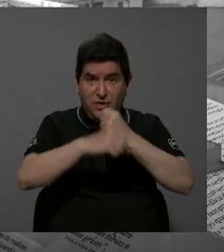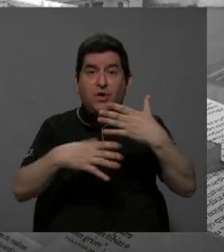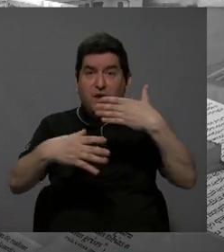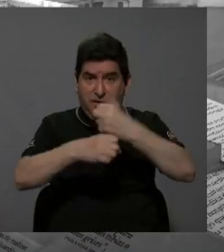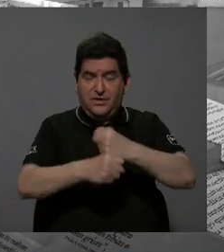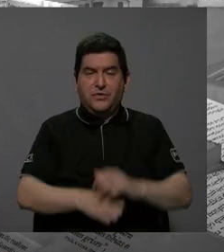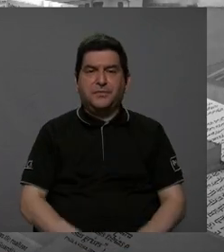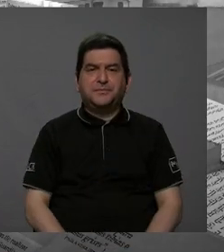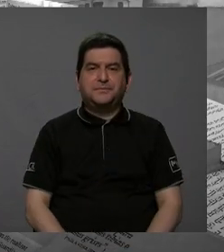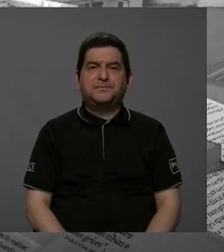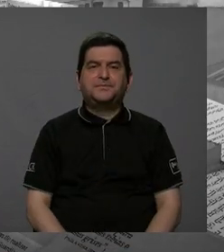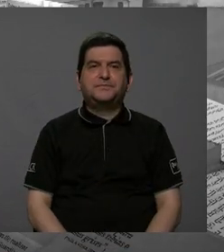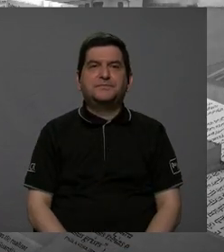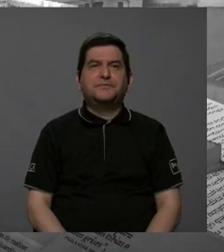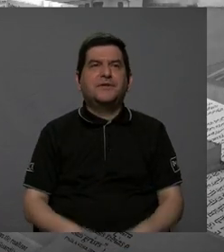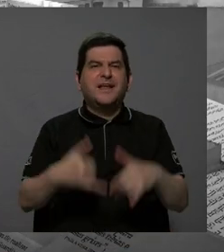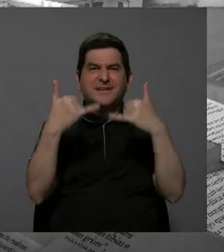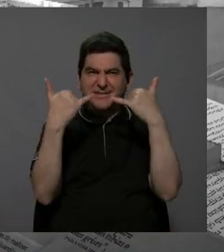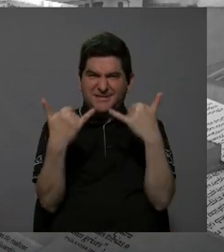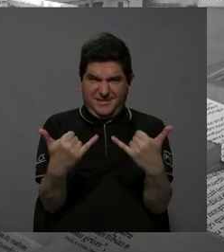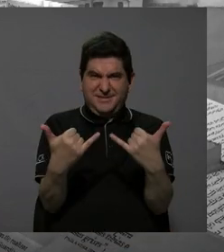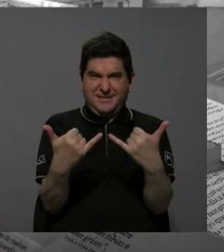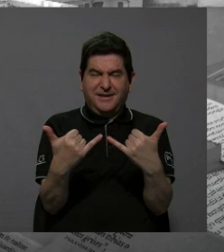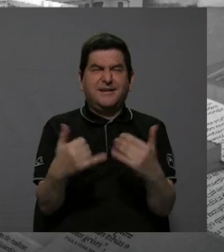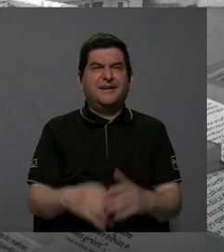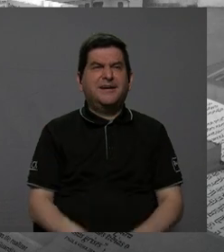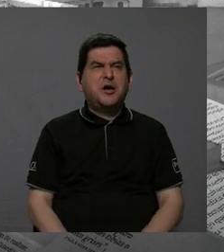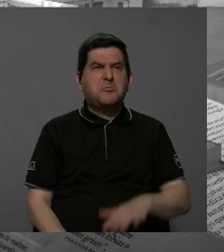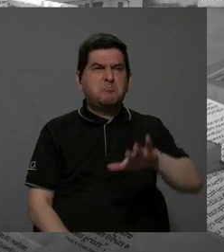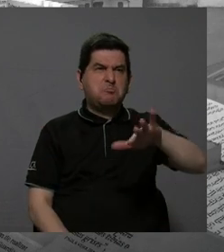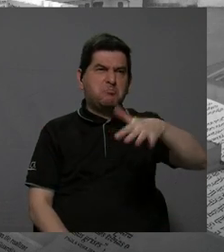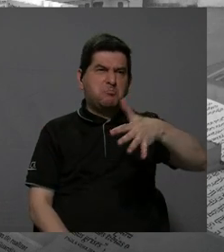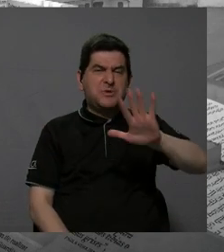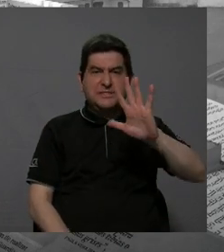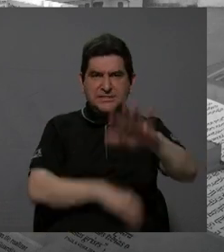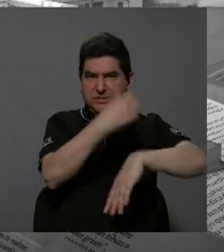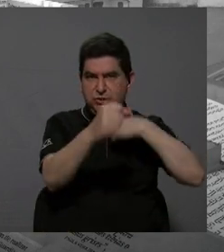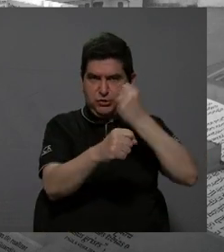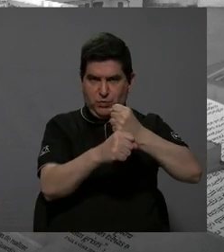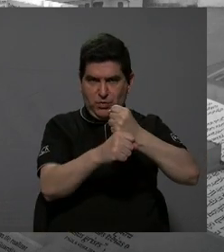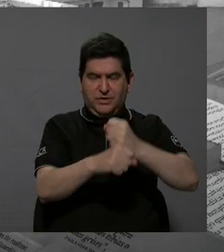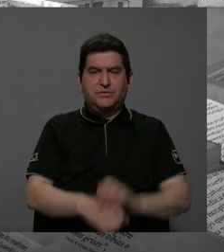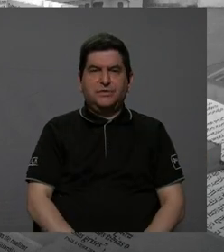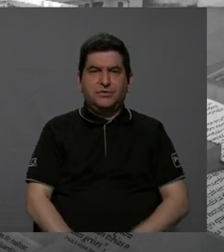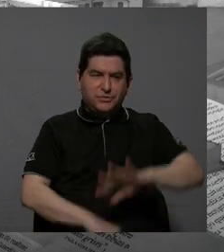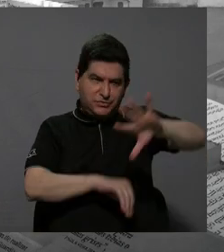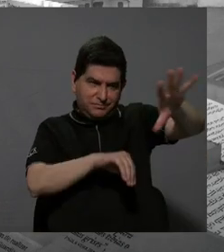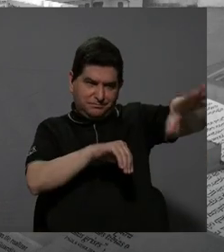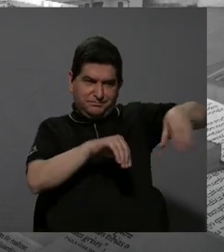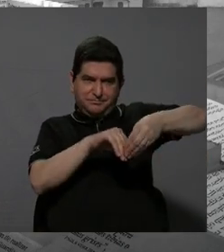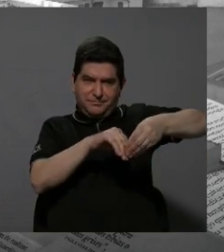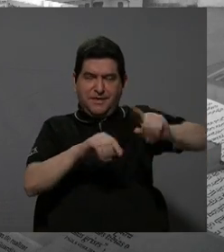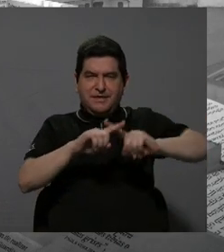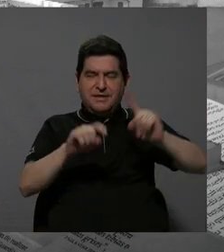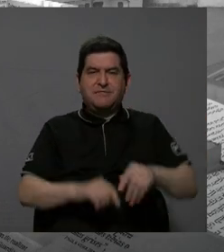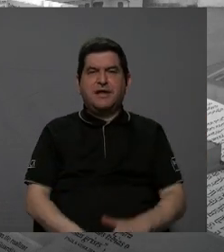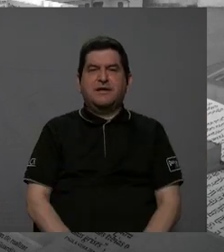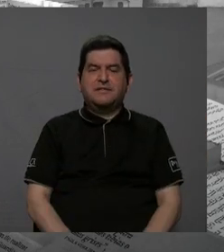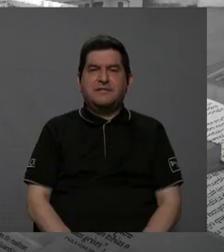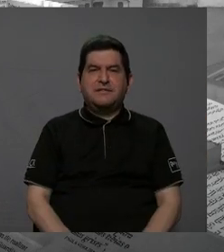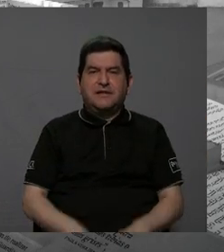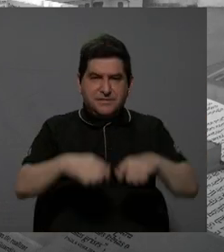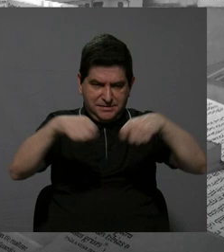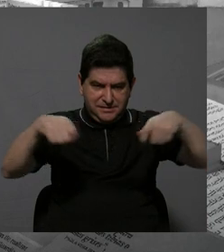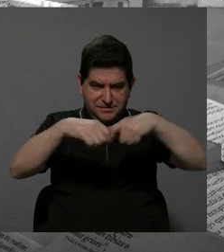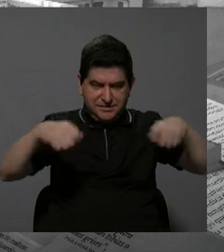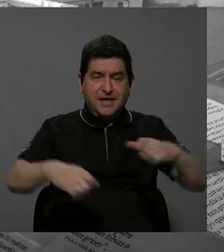De hecho, desde hace ya más o menos unos cinco años se incorporaron una serie de parámetros en el